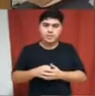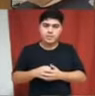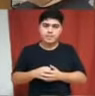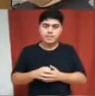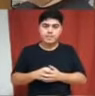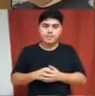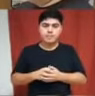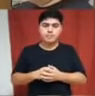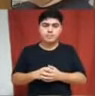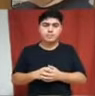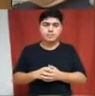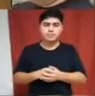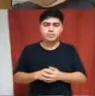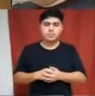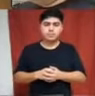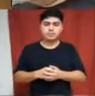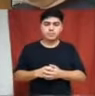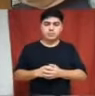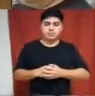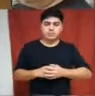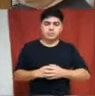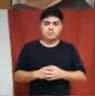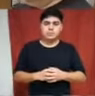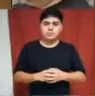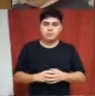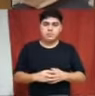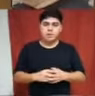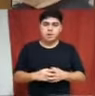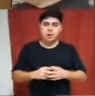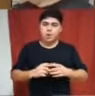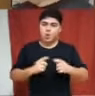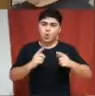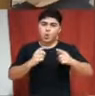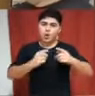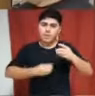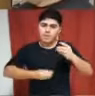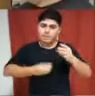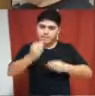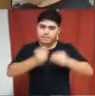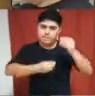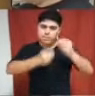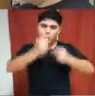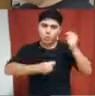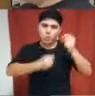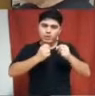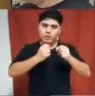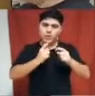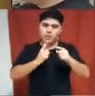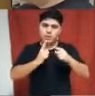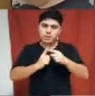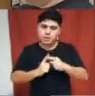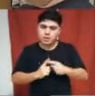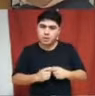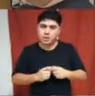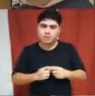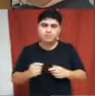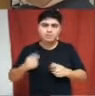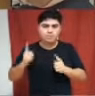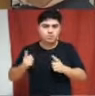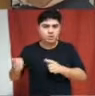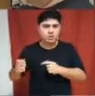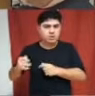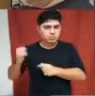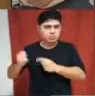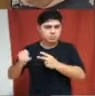cierre contable por muchas de las razones que se han enunciado y también